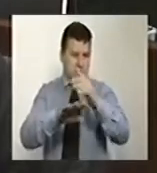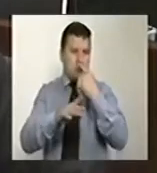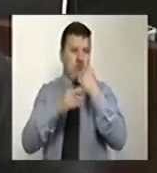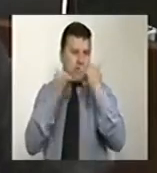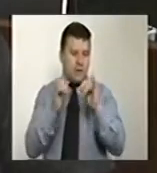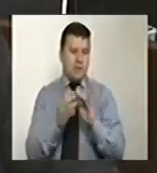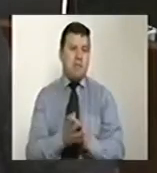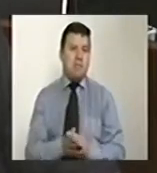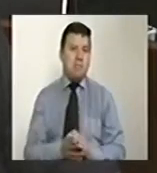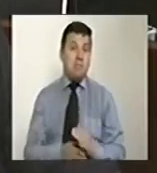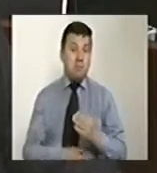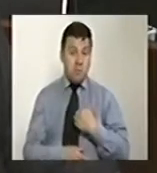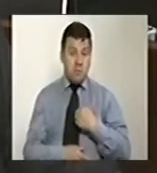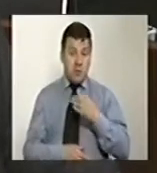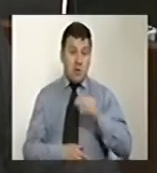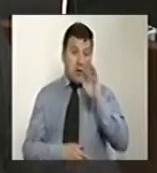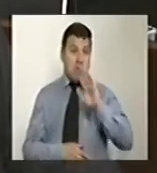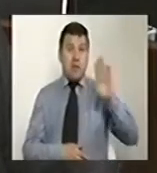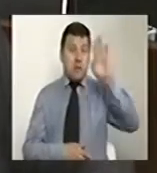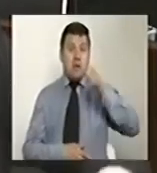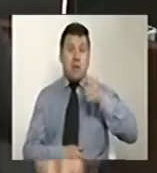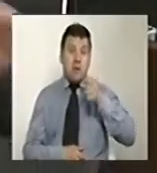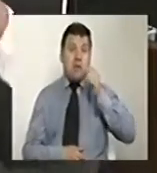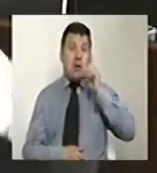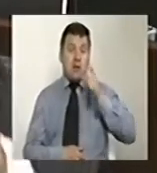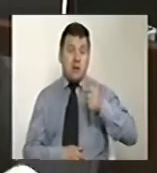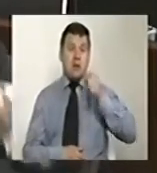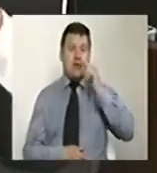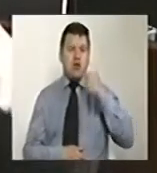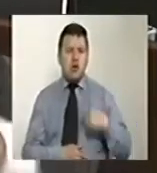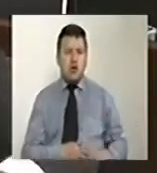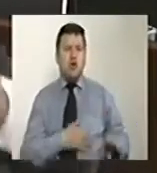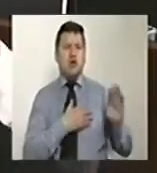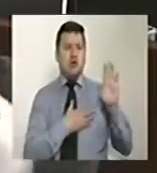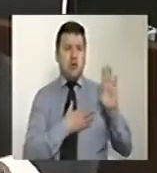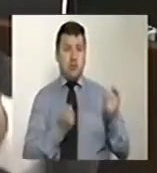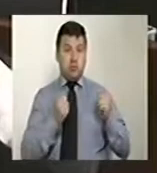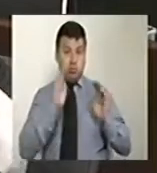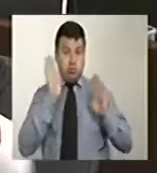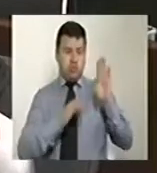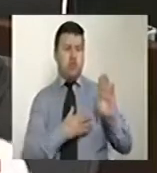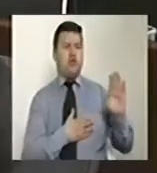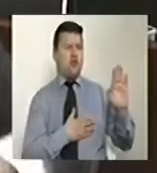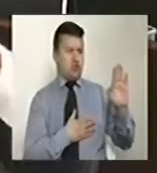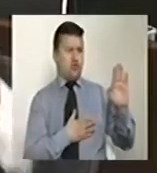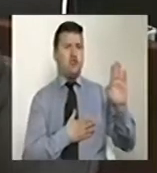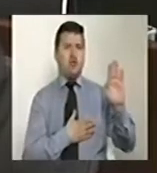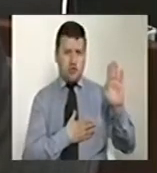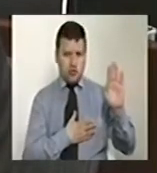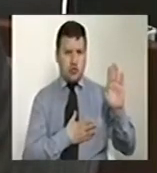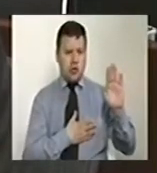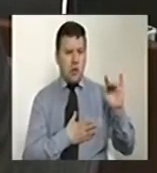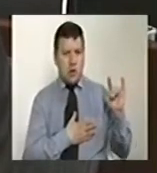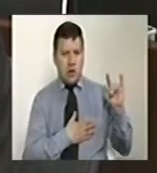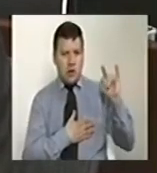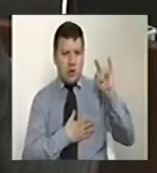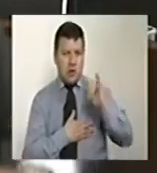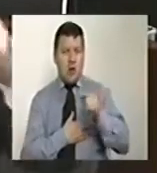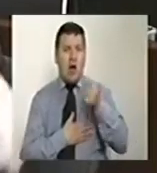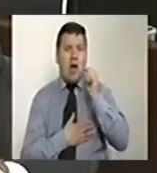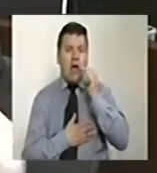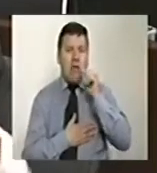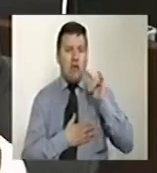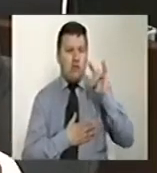siguiente. Con mi departamento de Caldas. Se comprometió en campaña de elección y reelección con el aeropuerto del café.